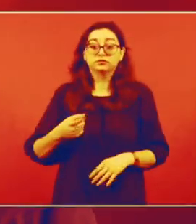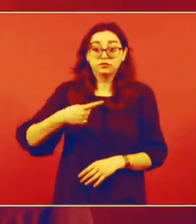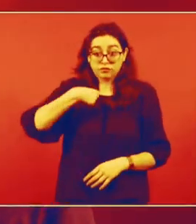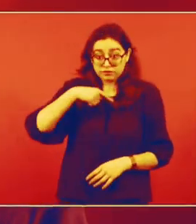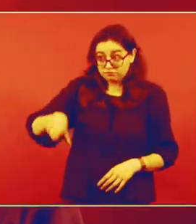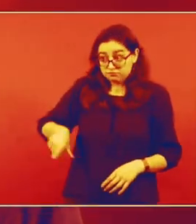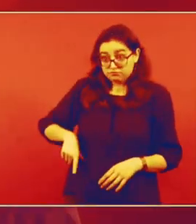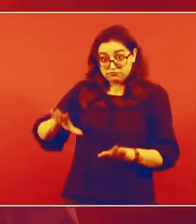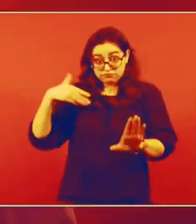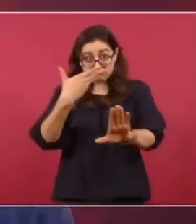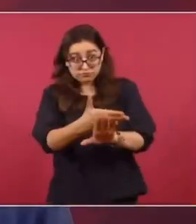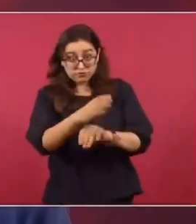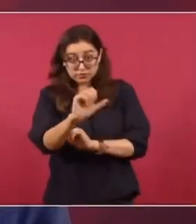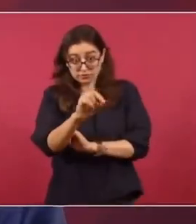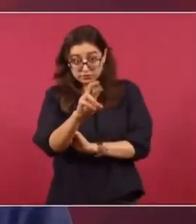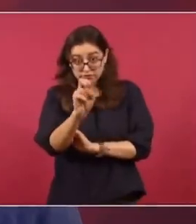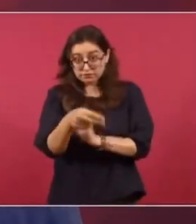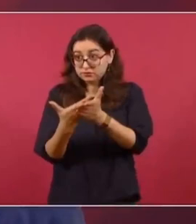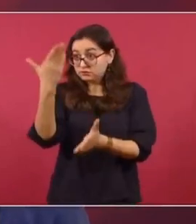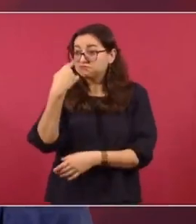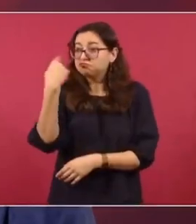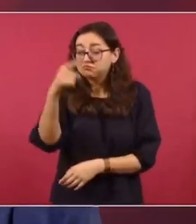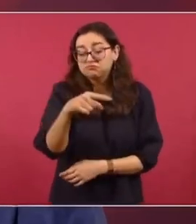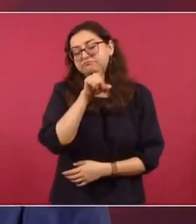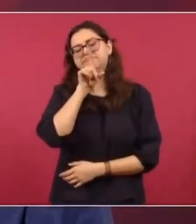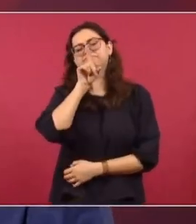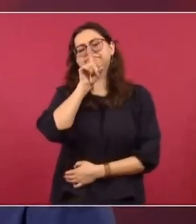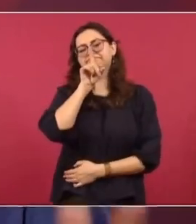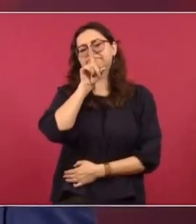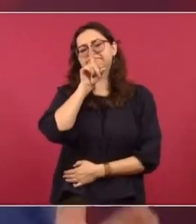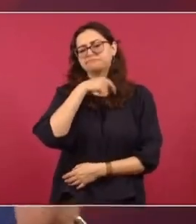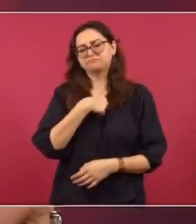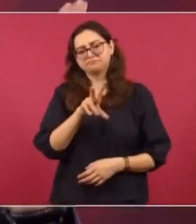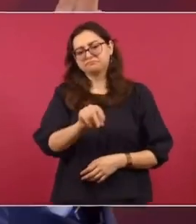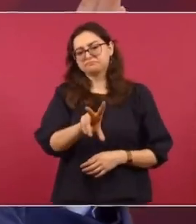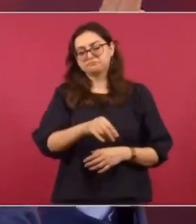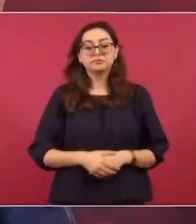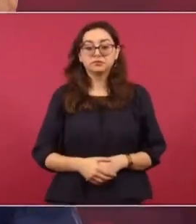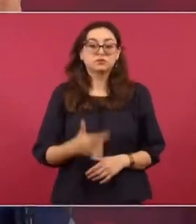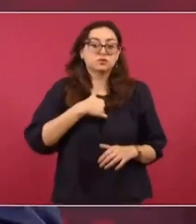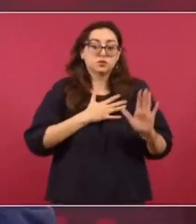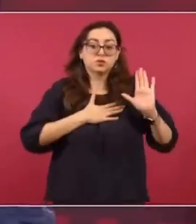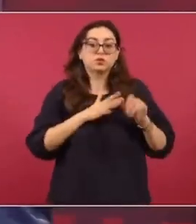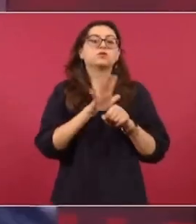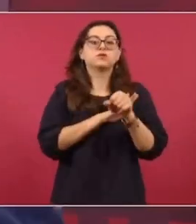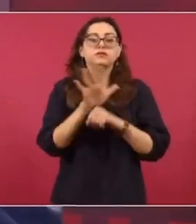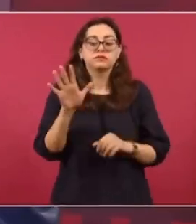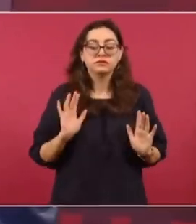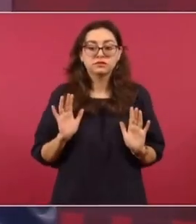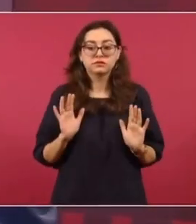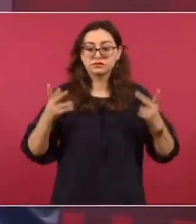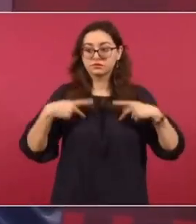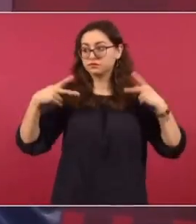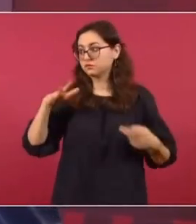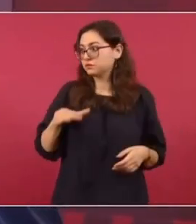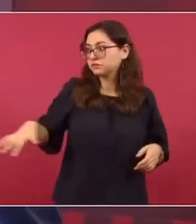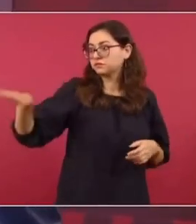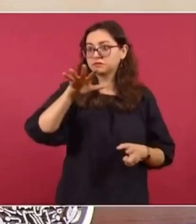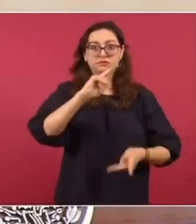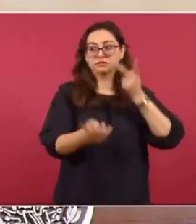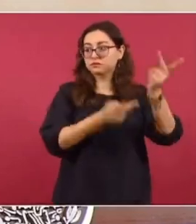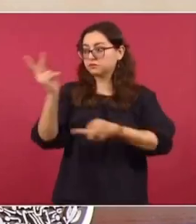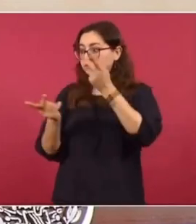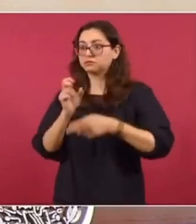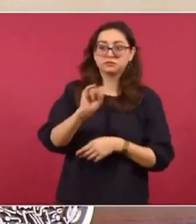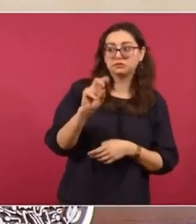nosotros no vamos a presentar una denuncia así, porque hicimos el compromiso de que le tenía que preguntar a la gente, por eso se hizo